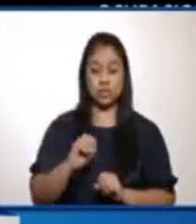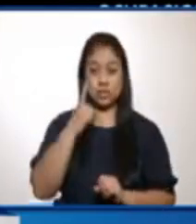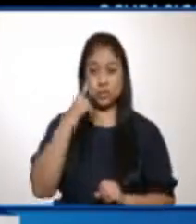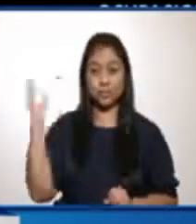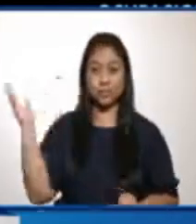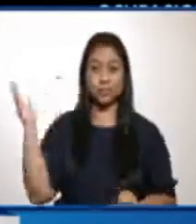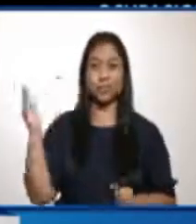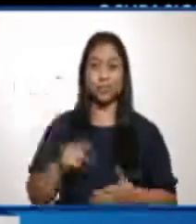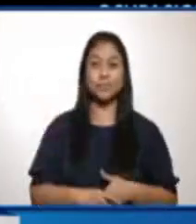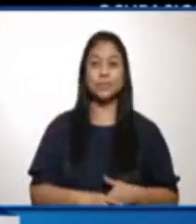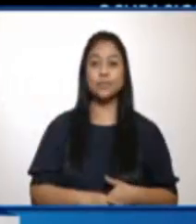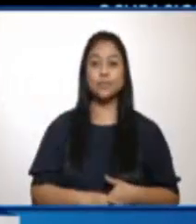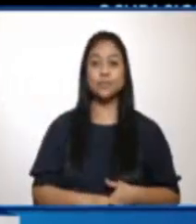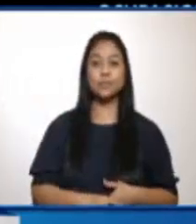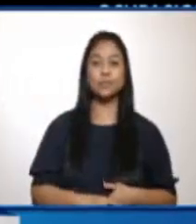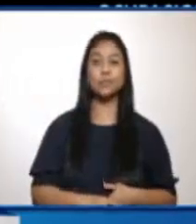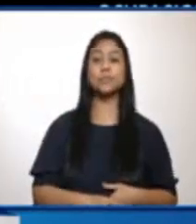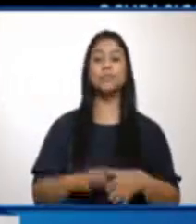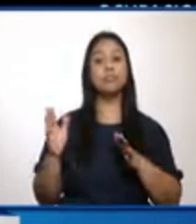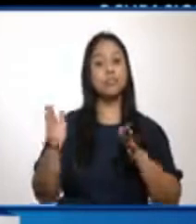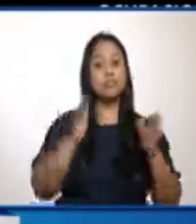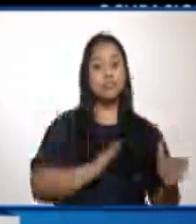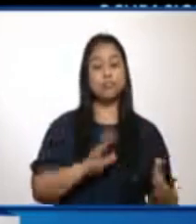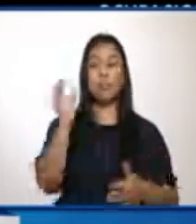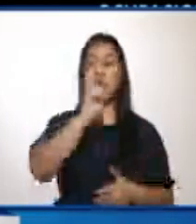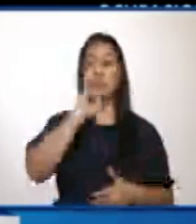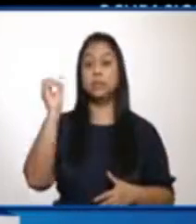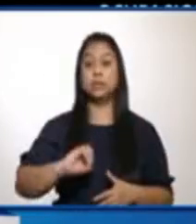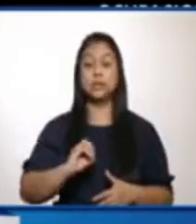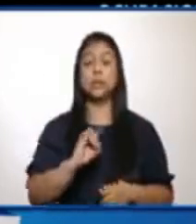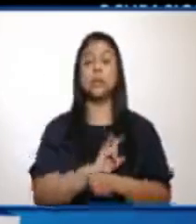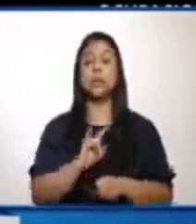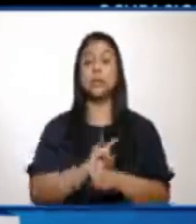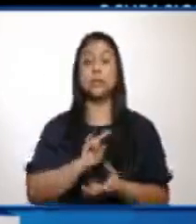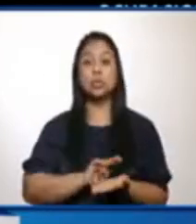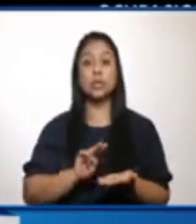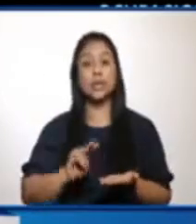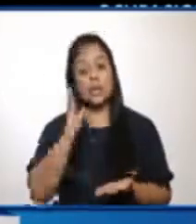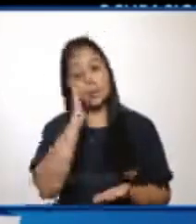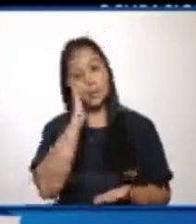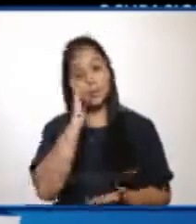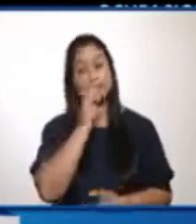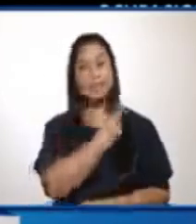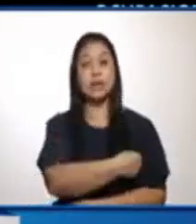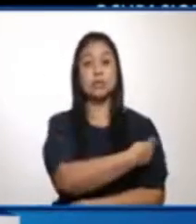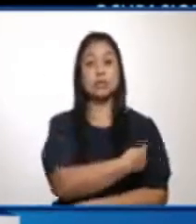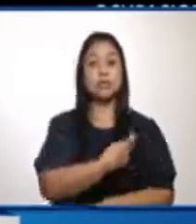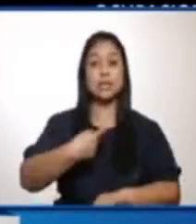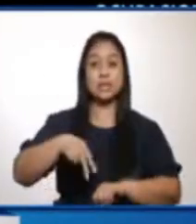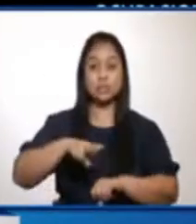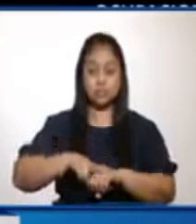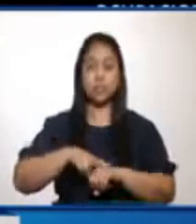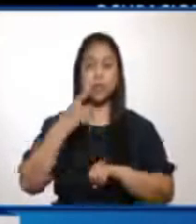temporales. En cuanto al porcentaje de ocupación en la red nacional de hospitales, ustedes pueden ver